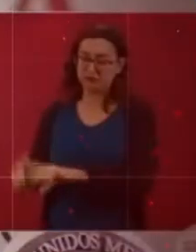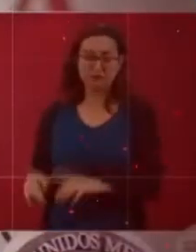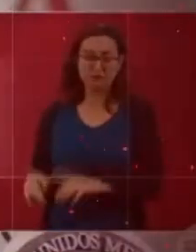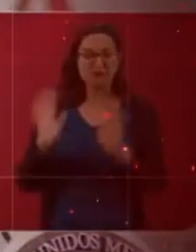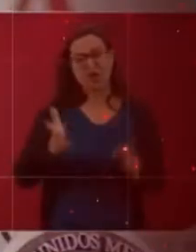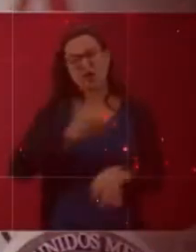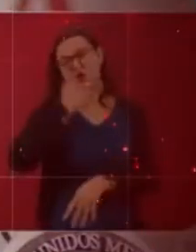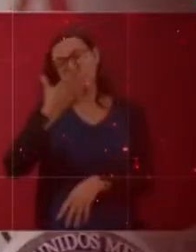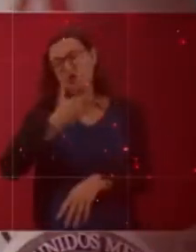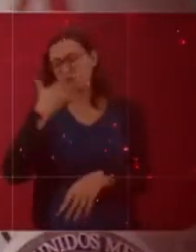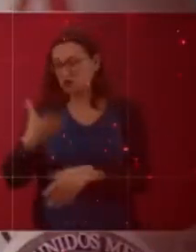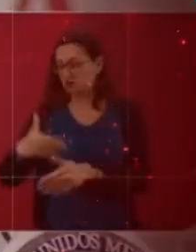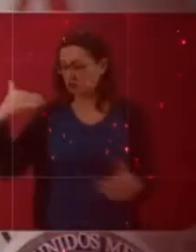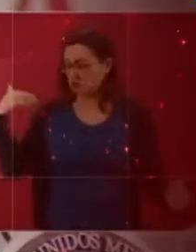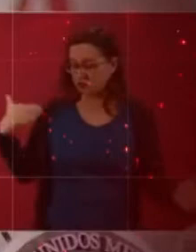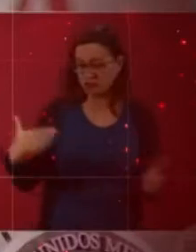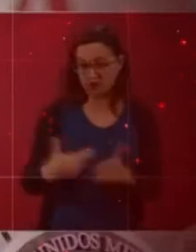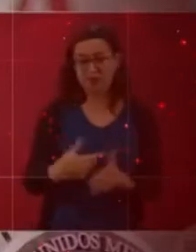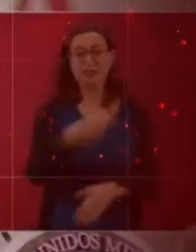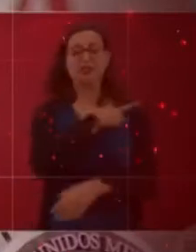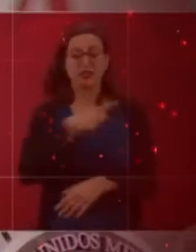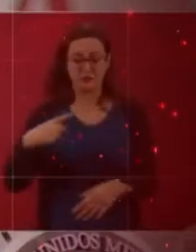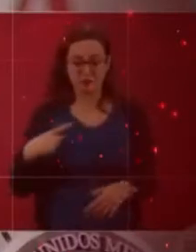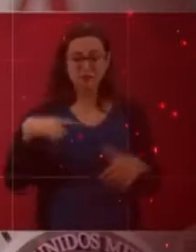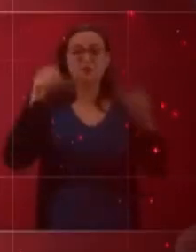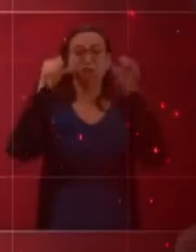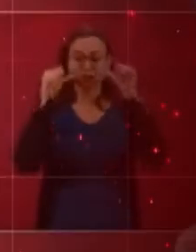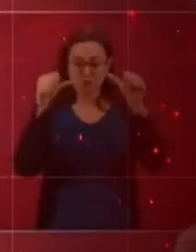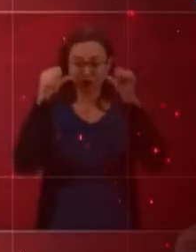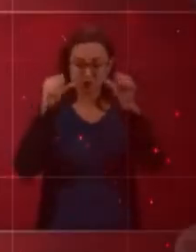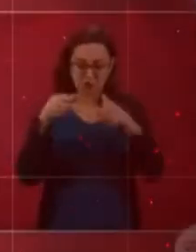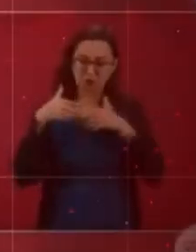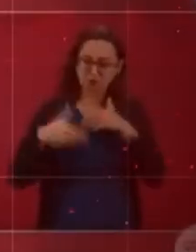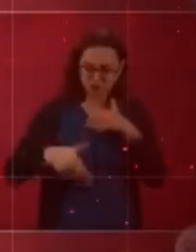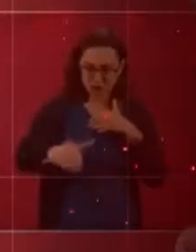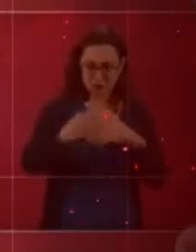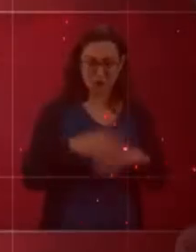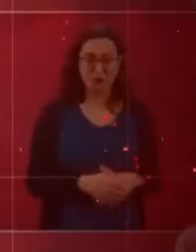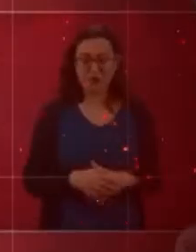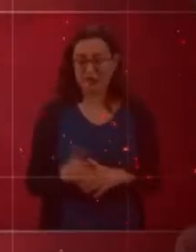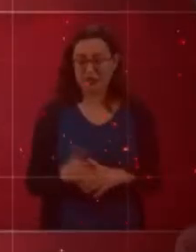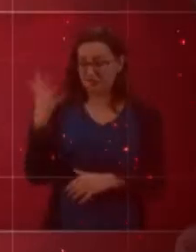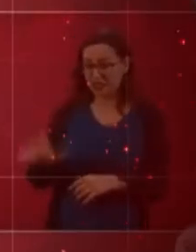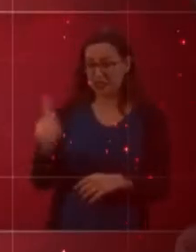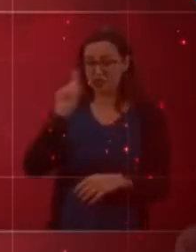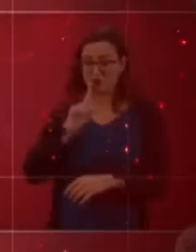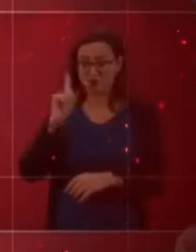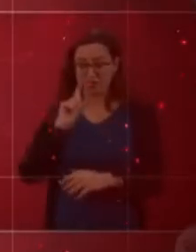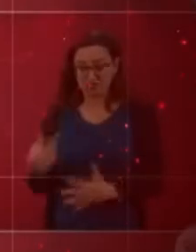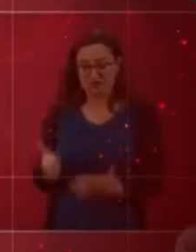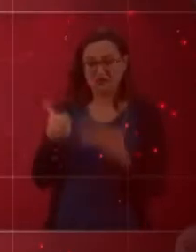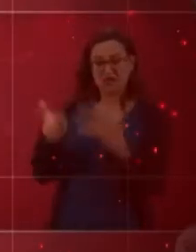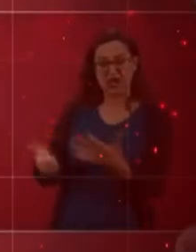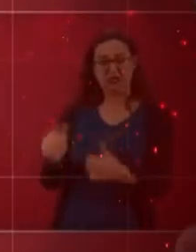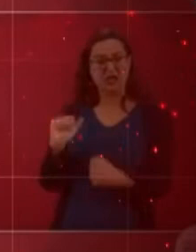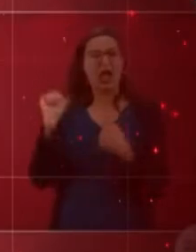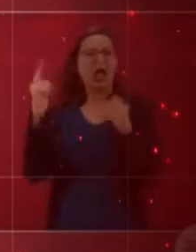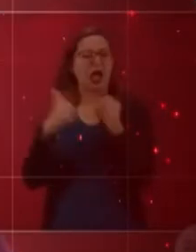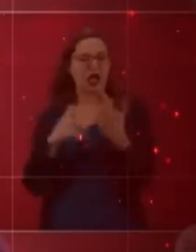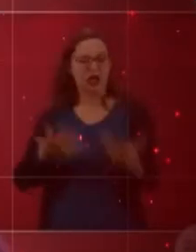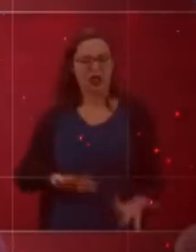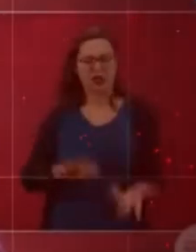que estamos atendiendo. Seis de cada diez mujeres han vivido algún tipo de violencia. Ocho de cada diez mujeres